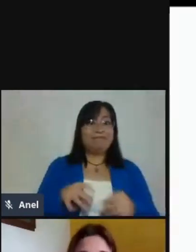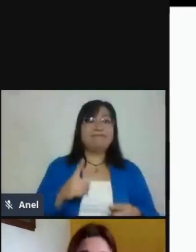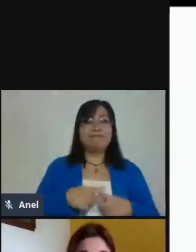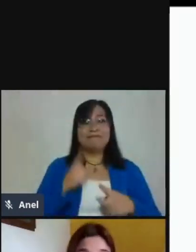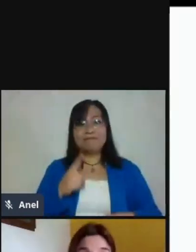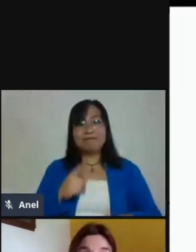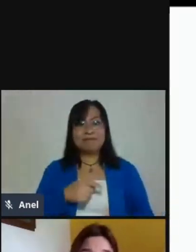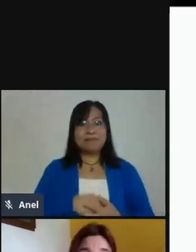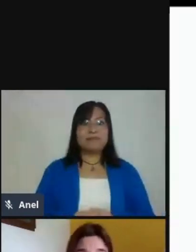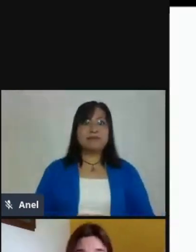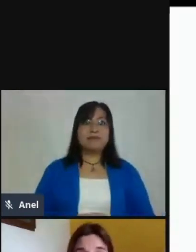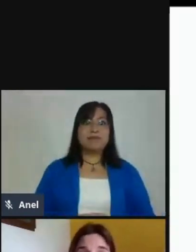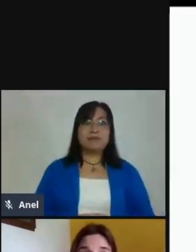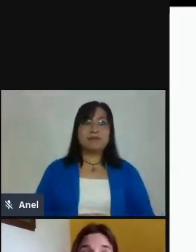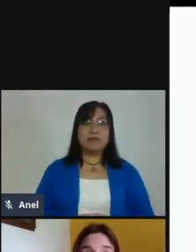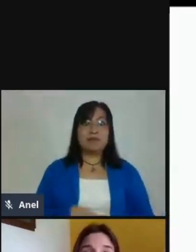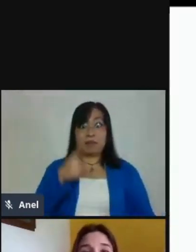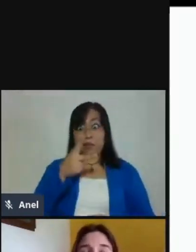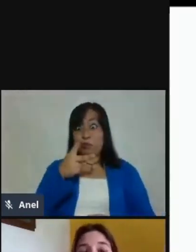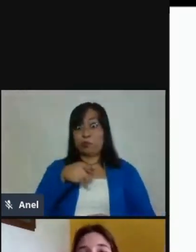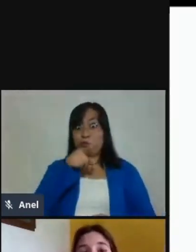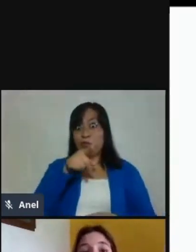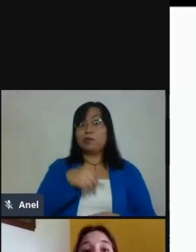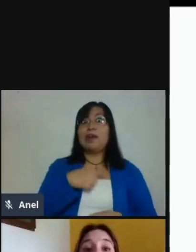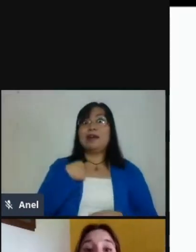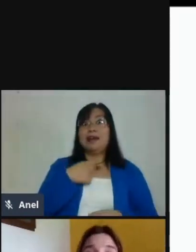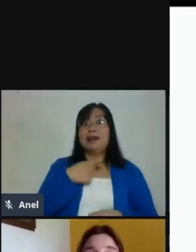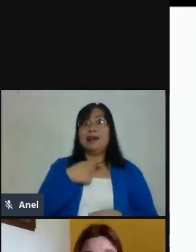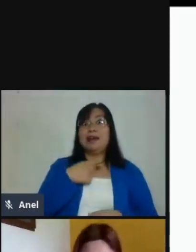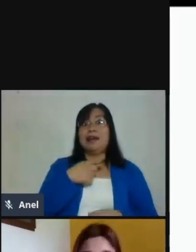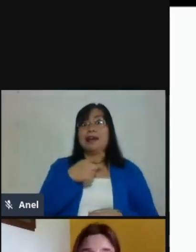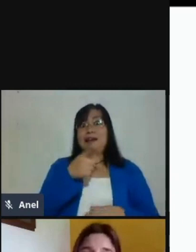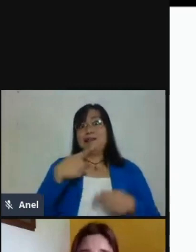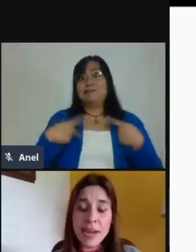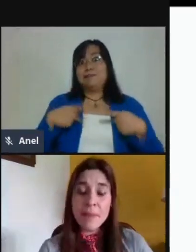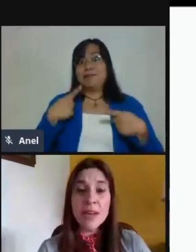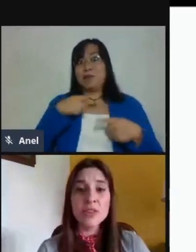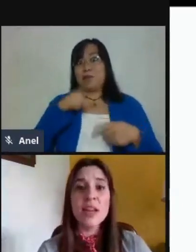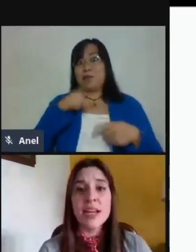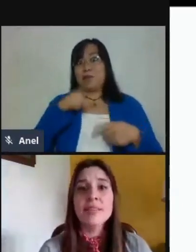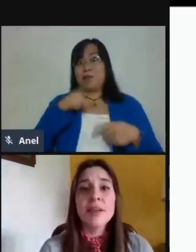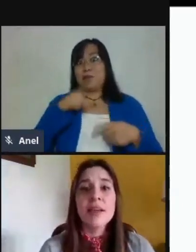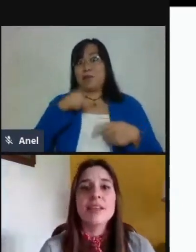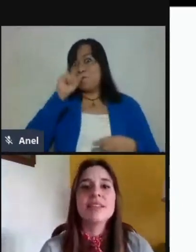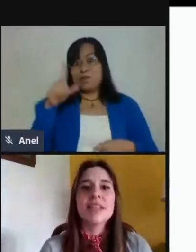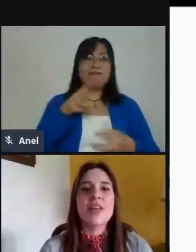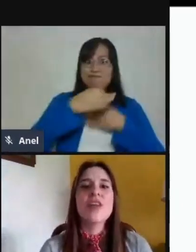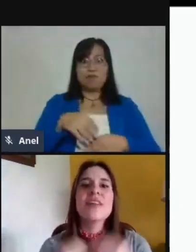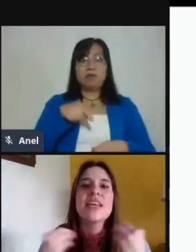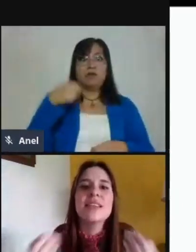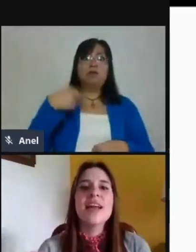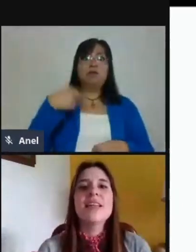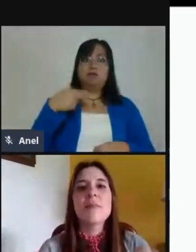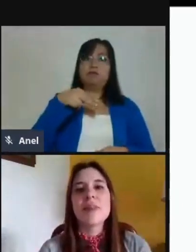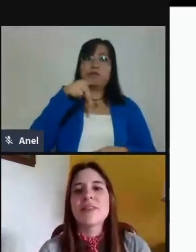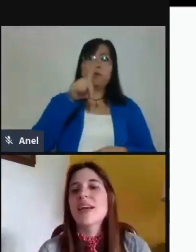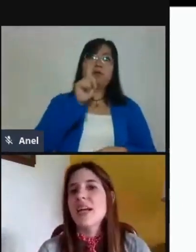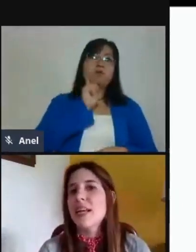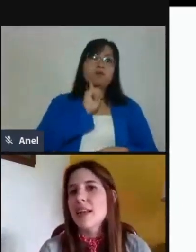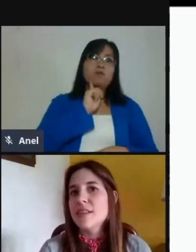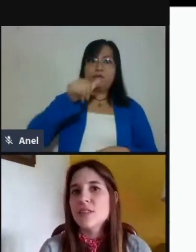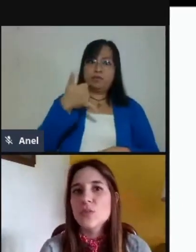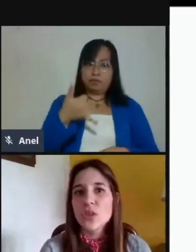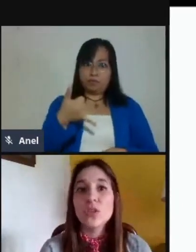van a animar este taller en línea, que son Nay. Nay Belonzaran es entrenadora digital y de